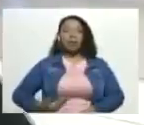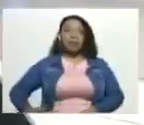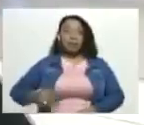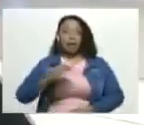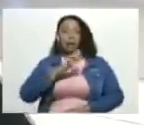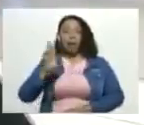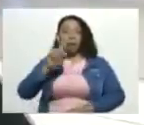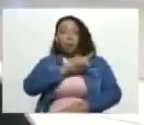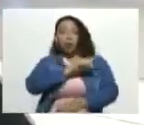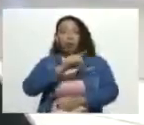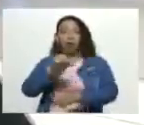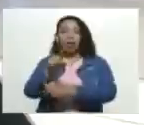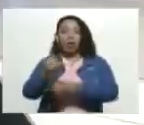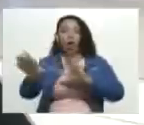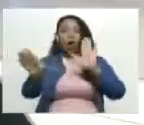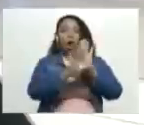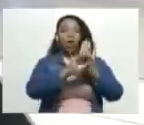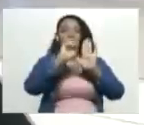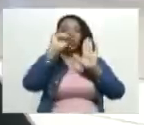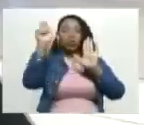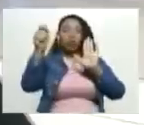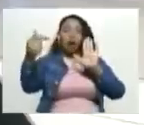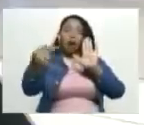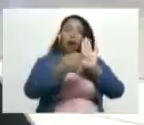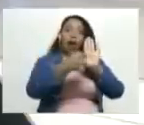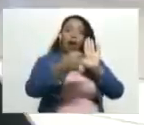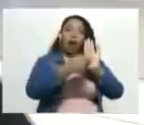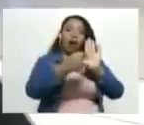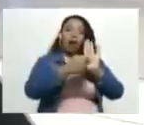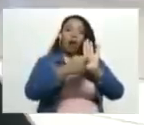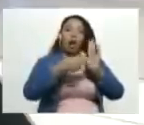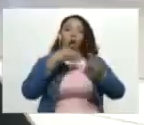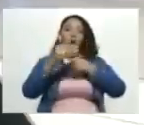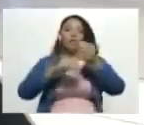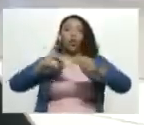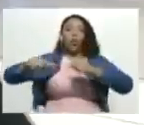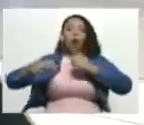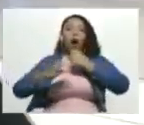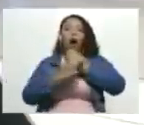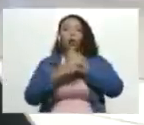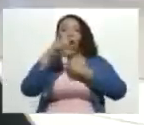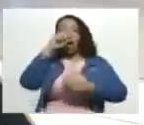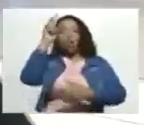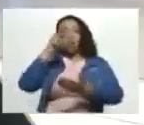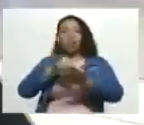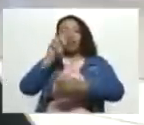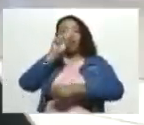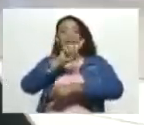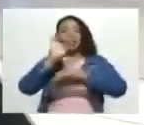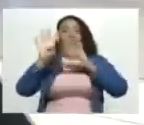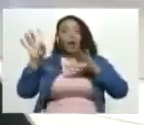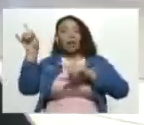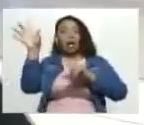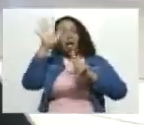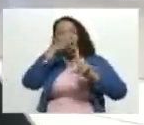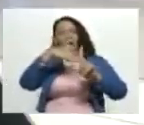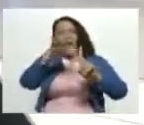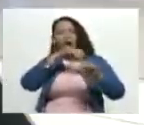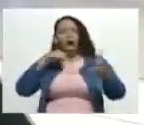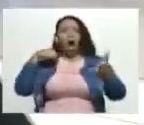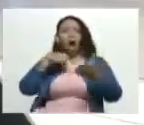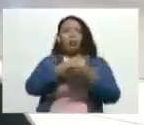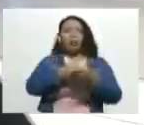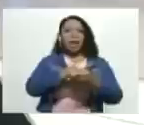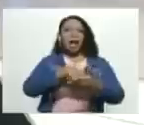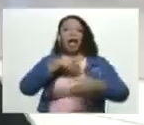por mandato constitucional y lo que hizo Juan Guaidó desde el año 2019 simplemente es una trama golpista que